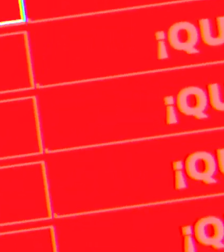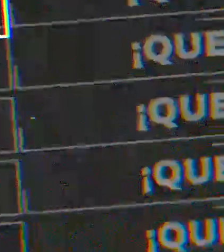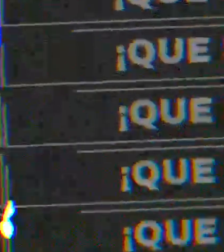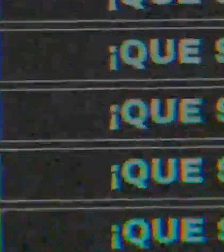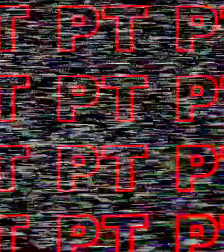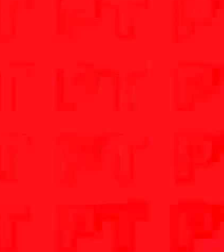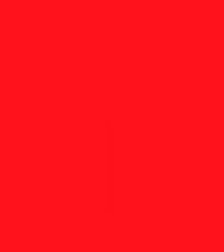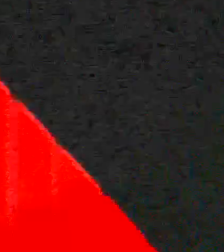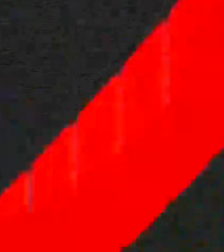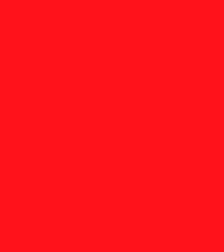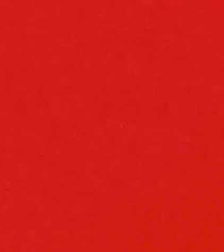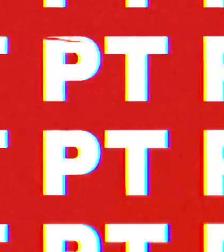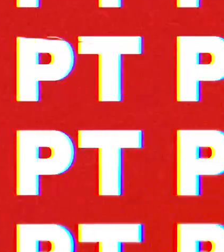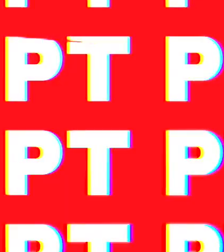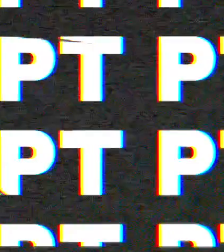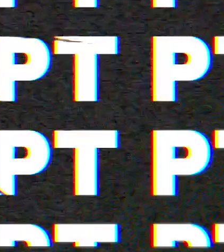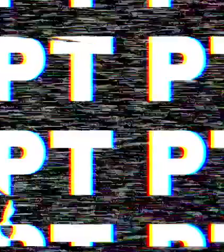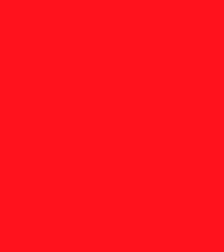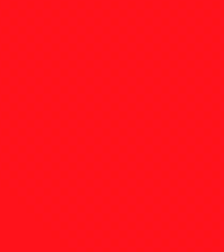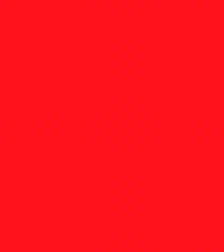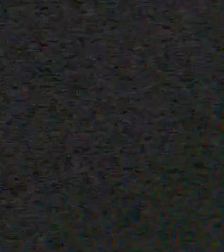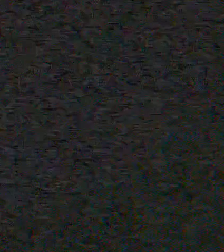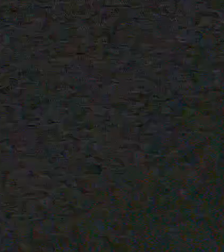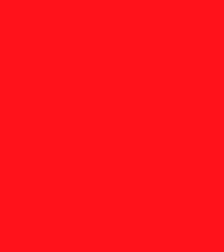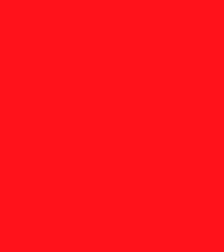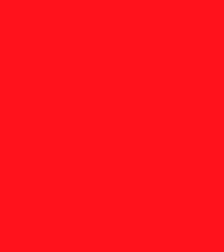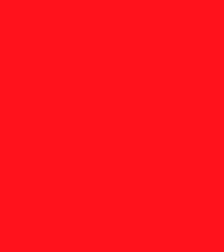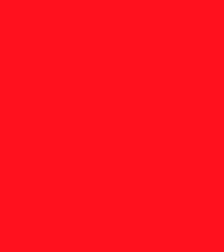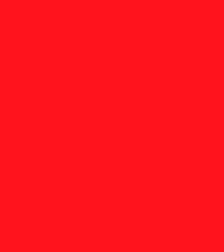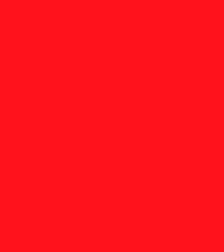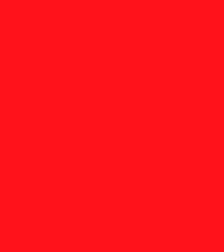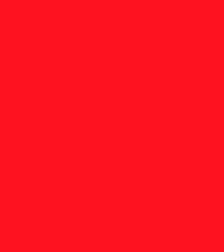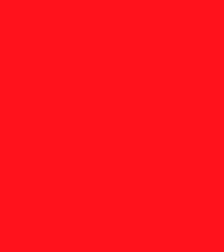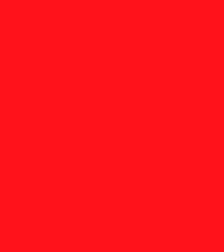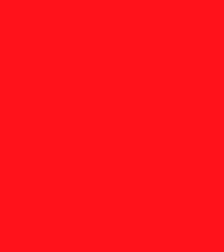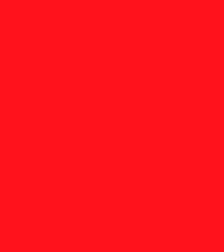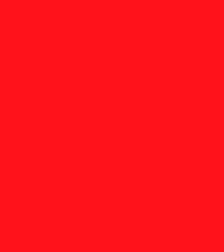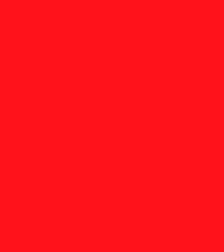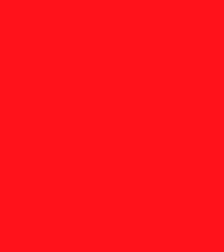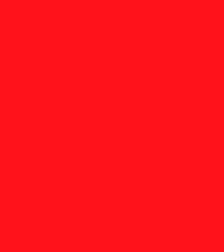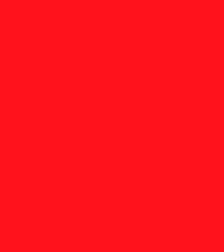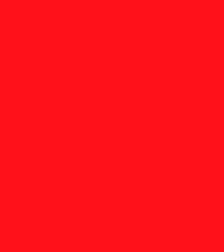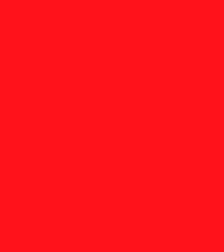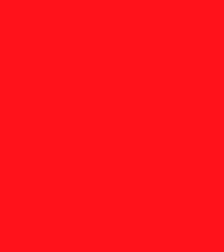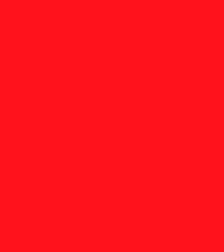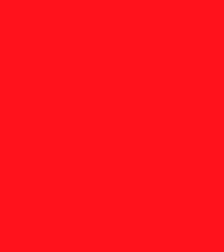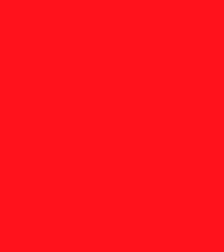Que siga la 4T. PT es la 4T. PT es la 4T.